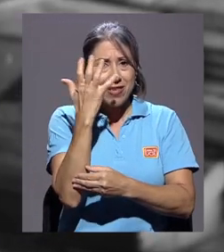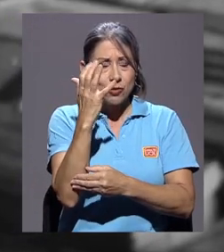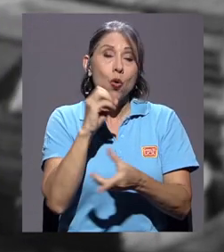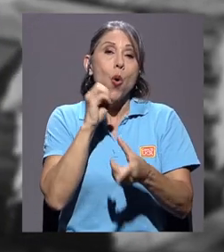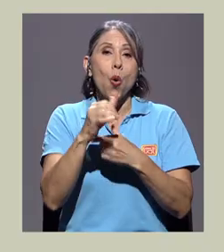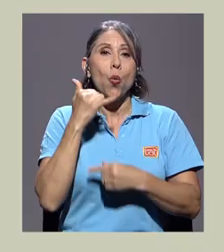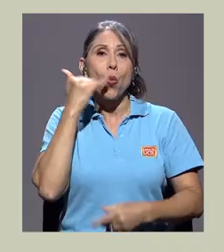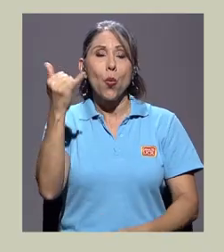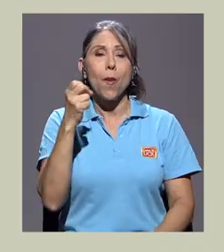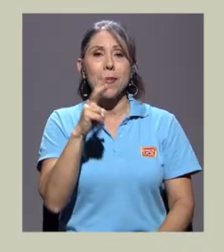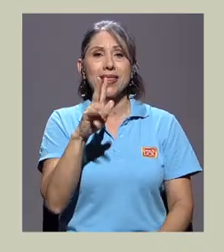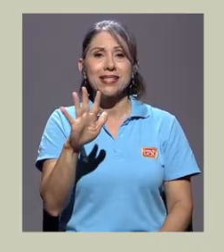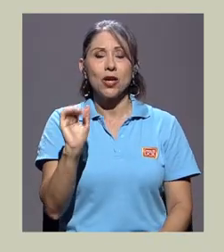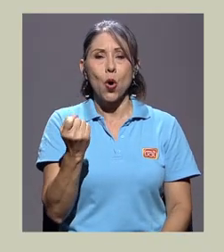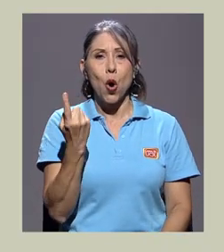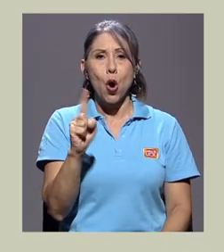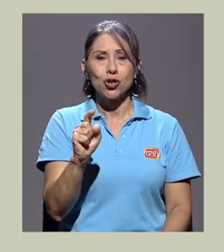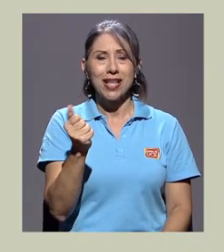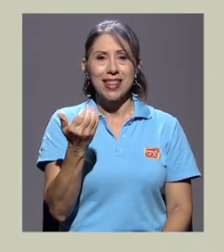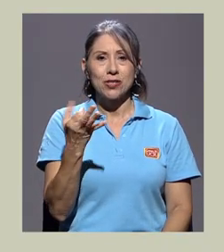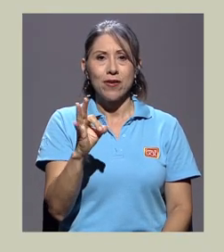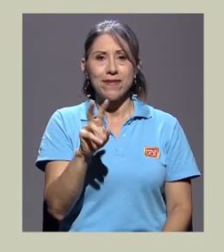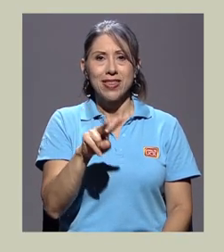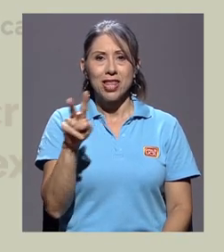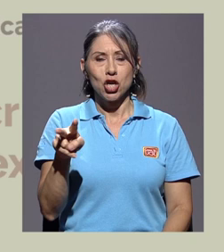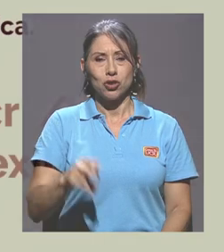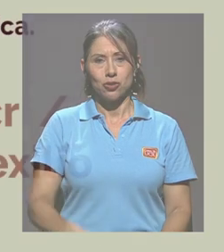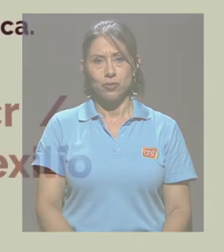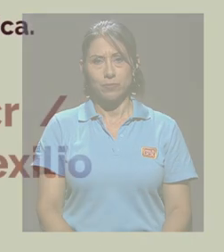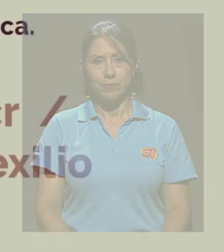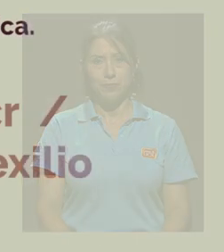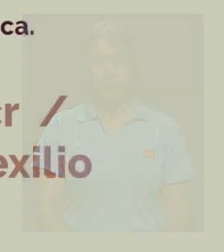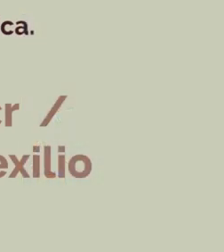Facebook o al teléfono 2511 1922.